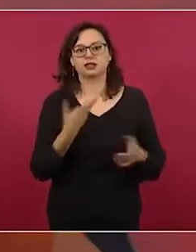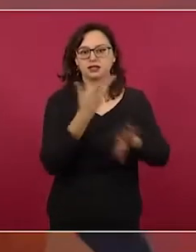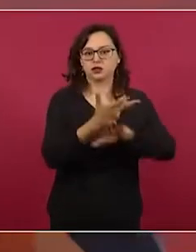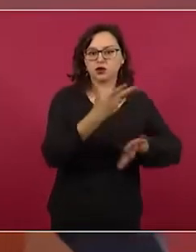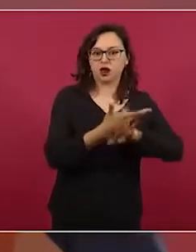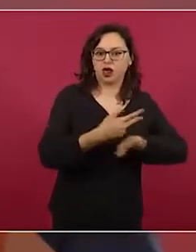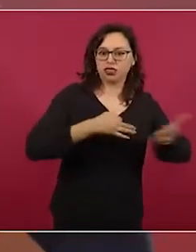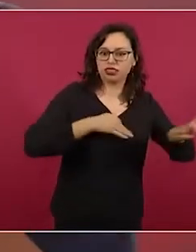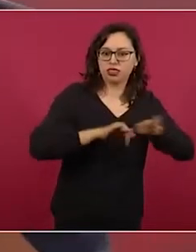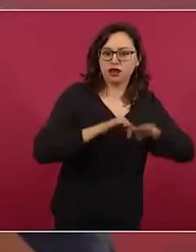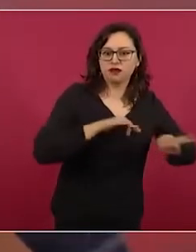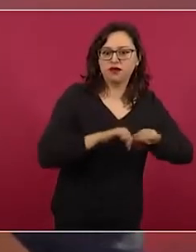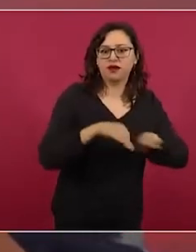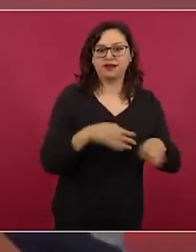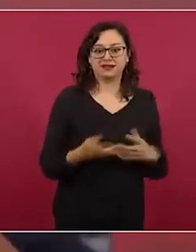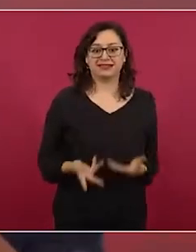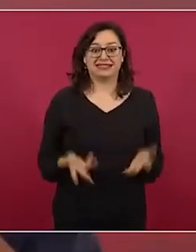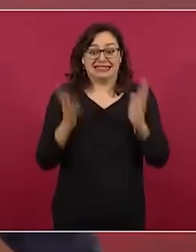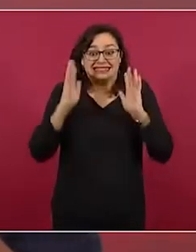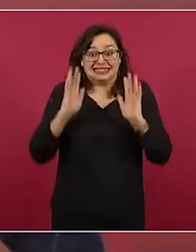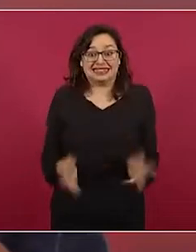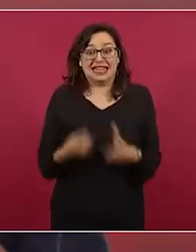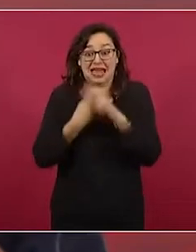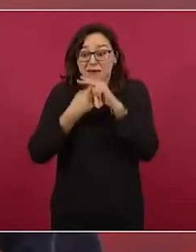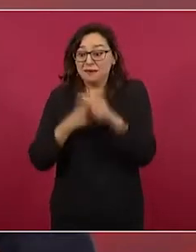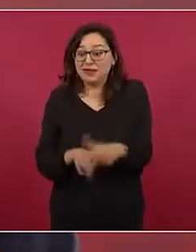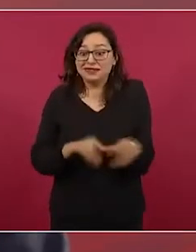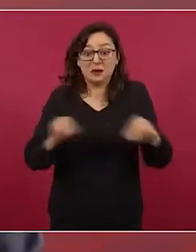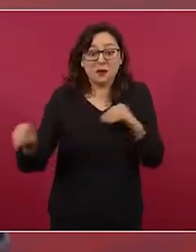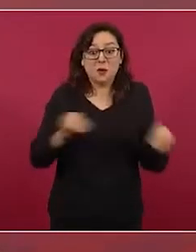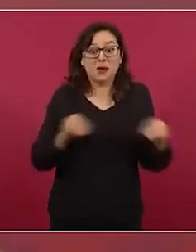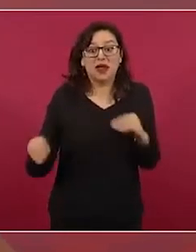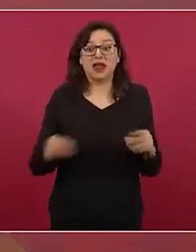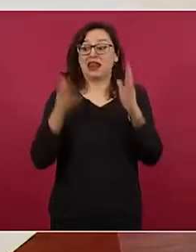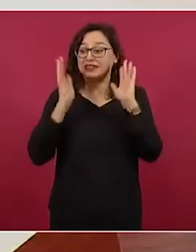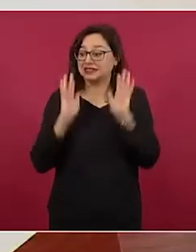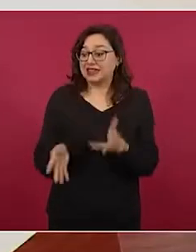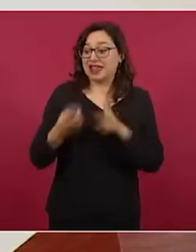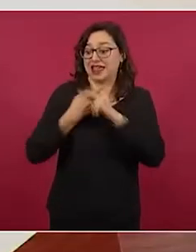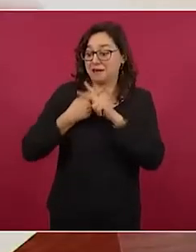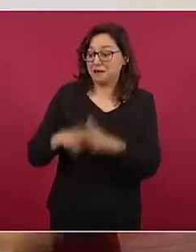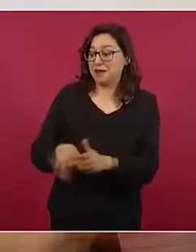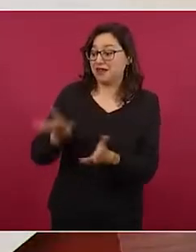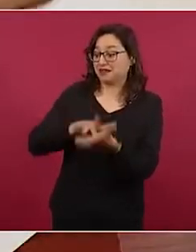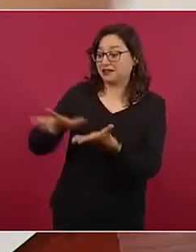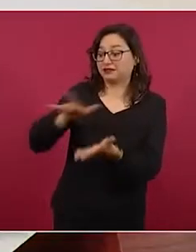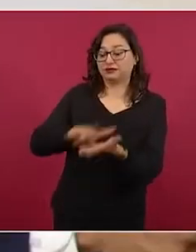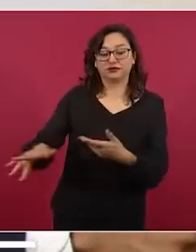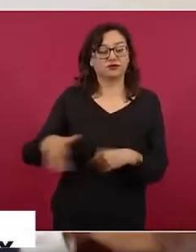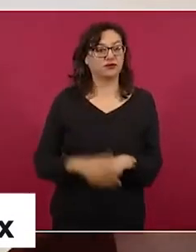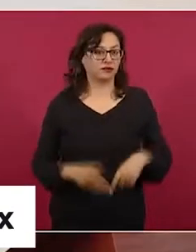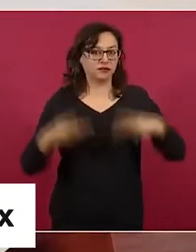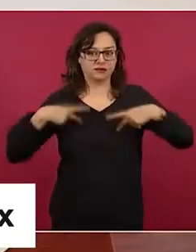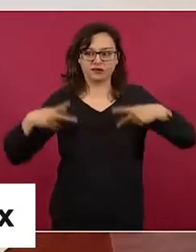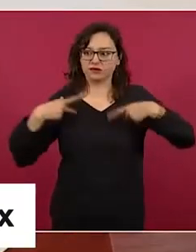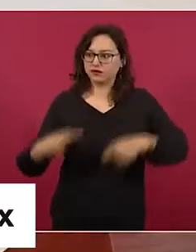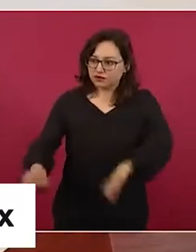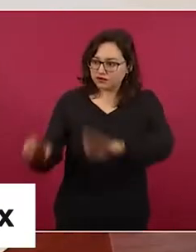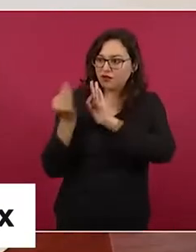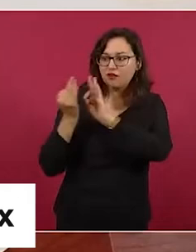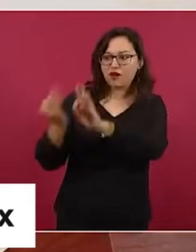Pero ya empiecen a hacer los censos y los apoyos, entreguenlos de manera directa